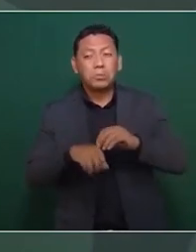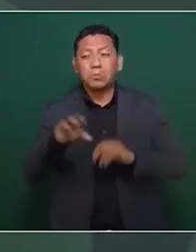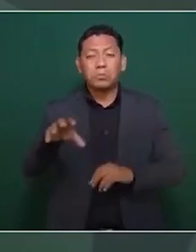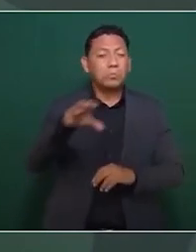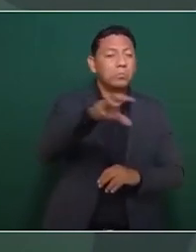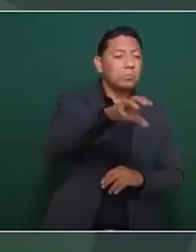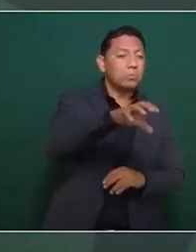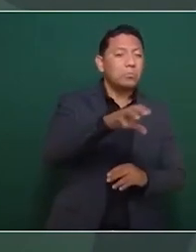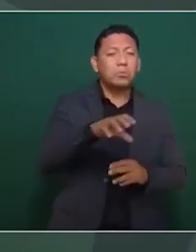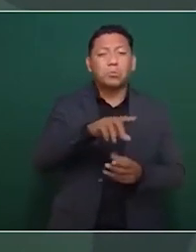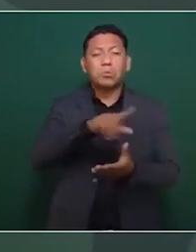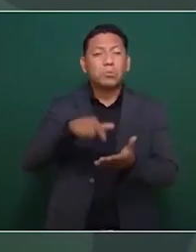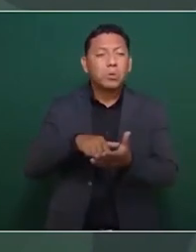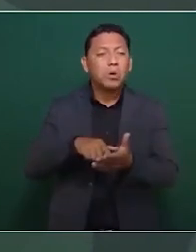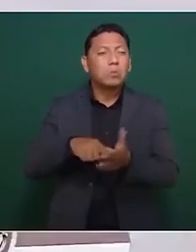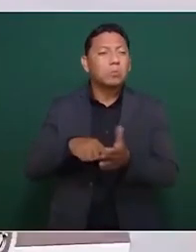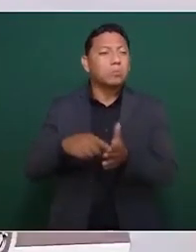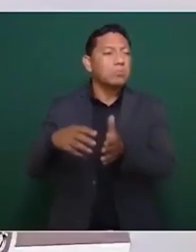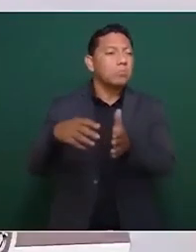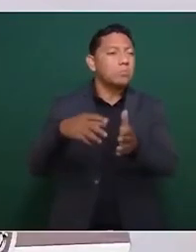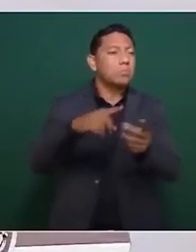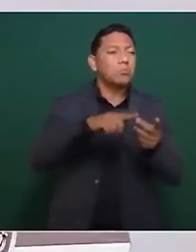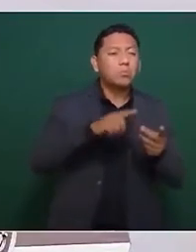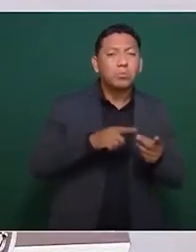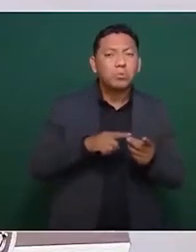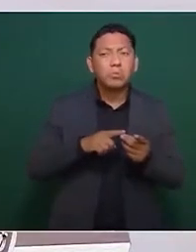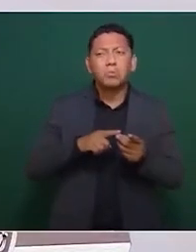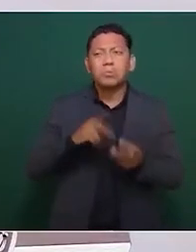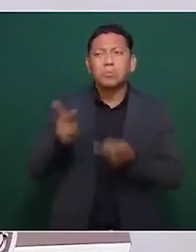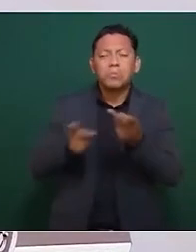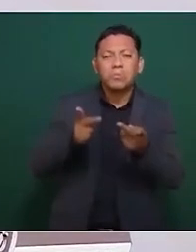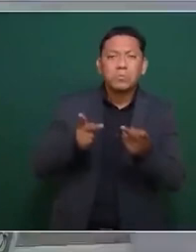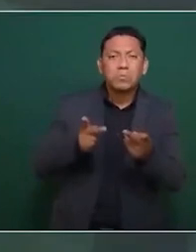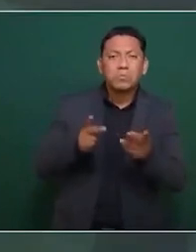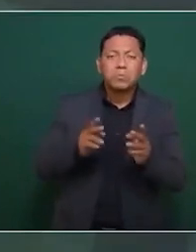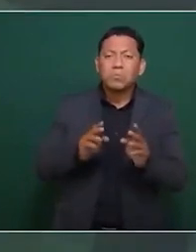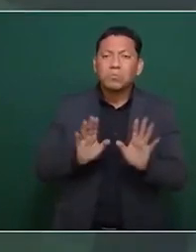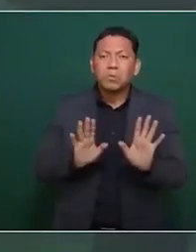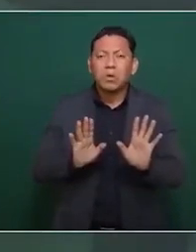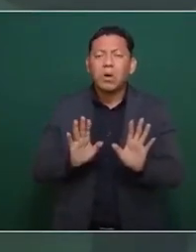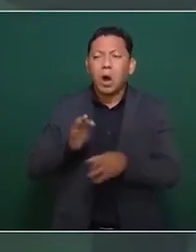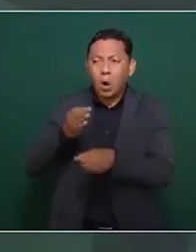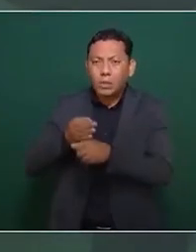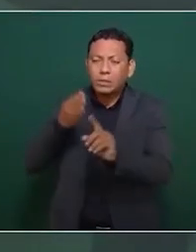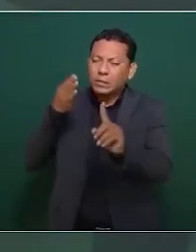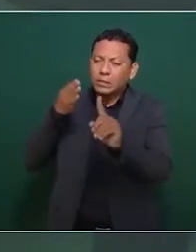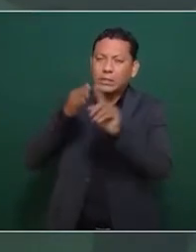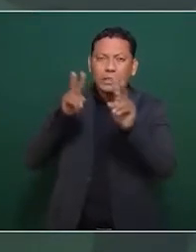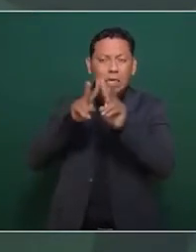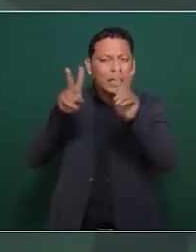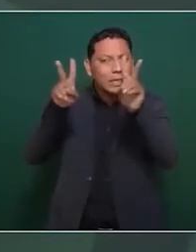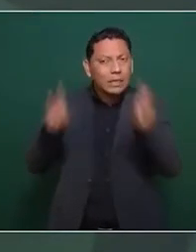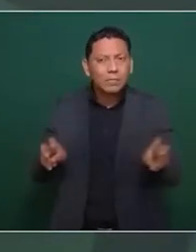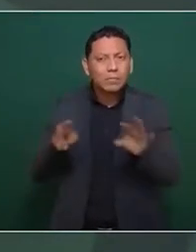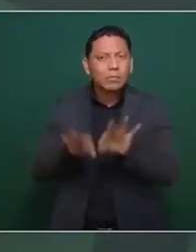o pocas casillas aquí el tema de fondo